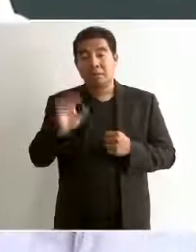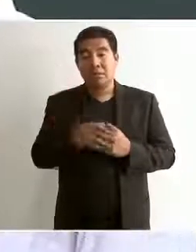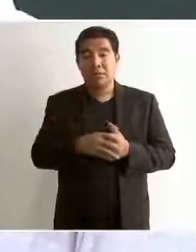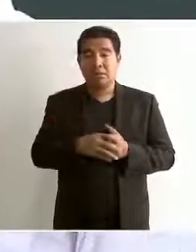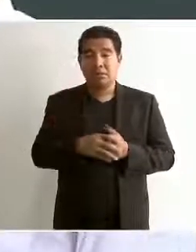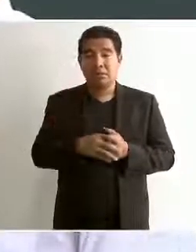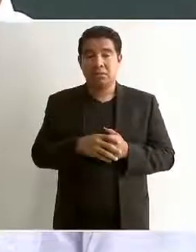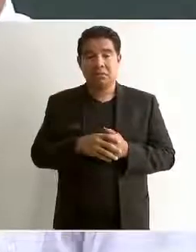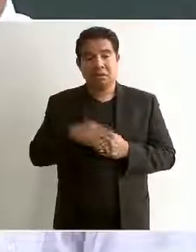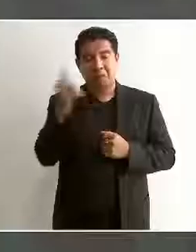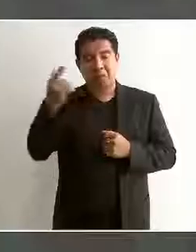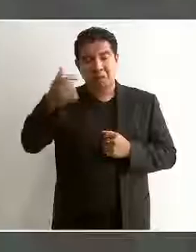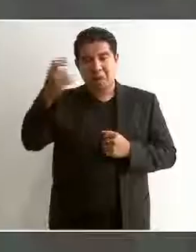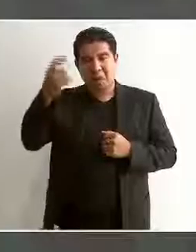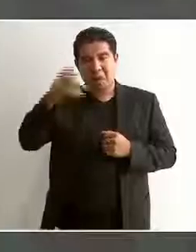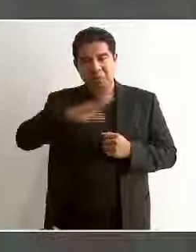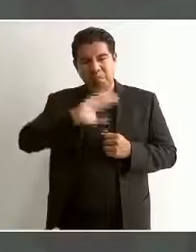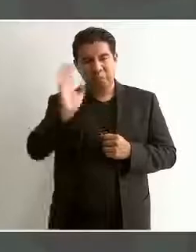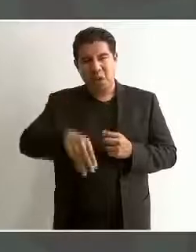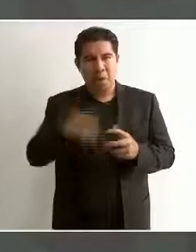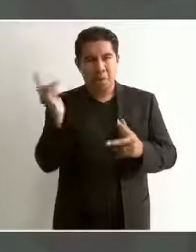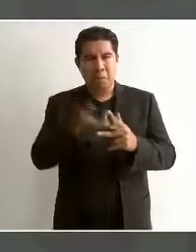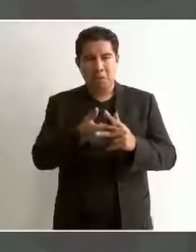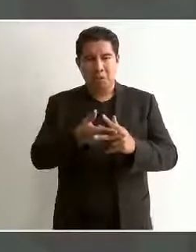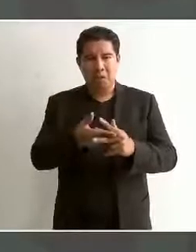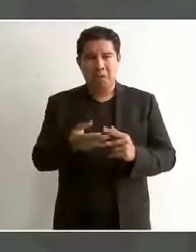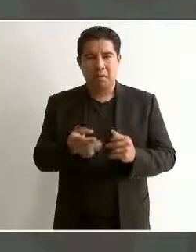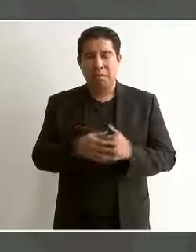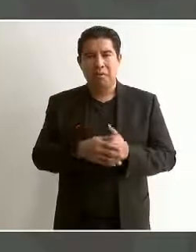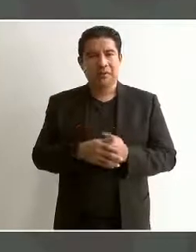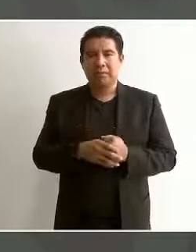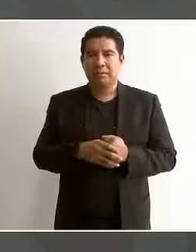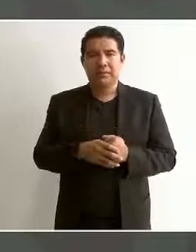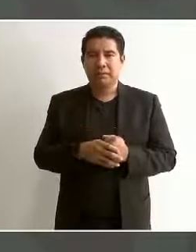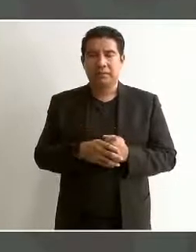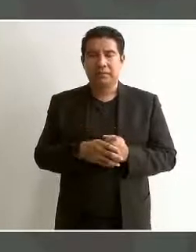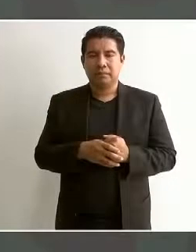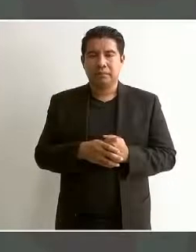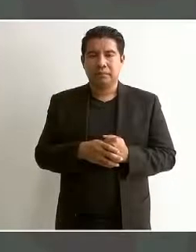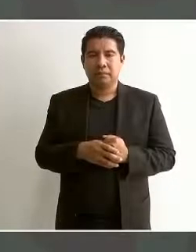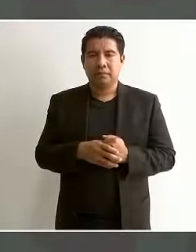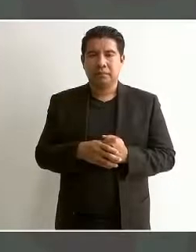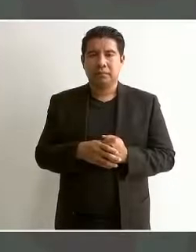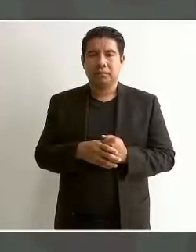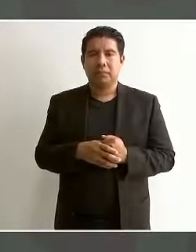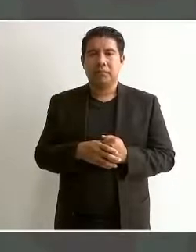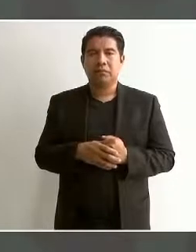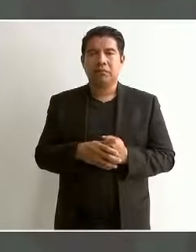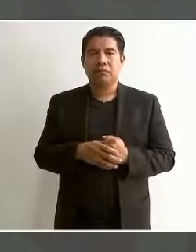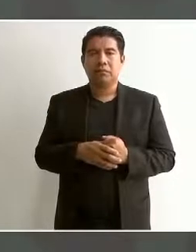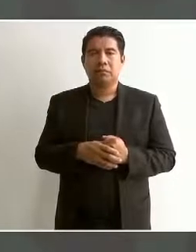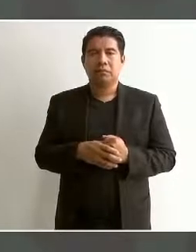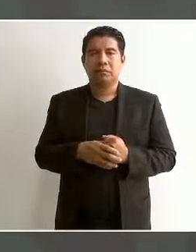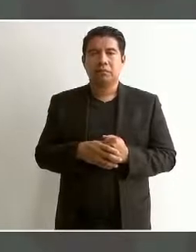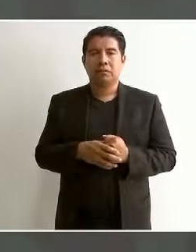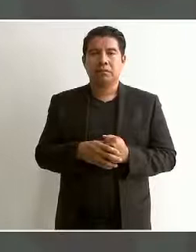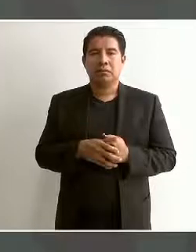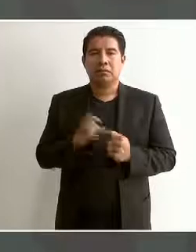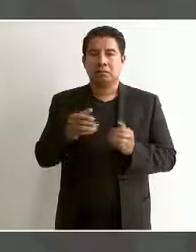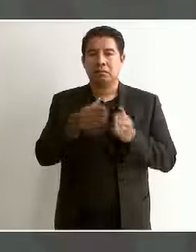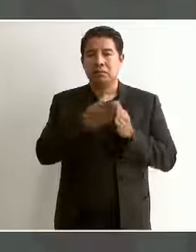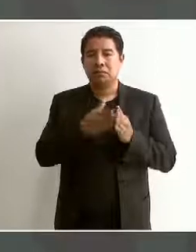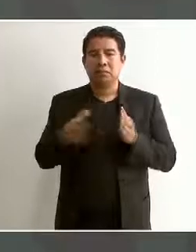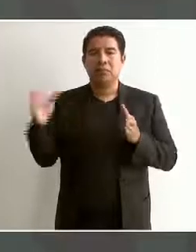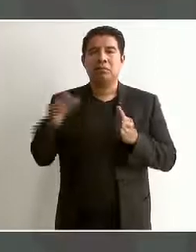remátalo no esa es una etapa